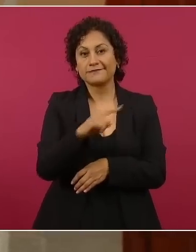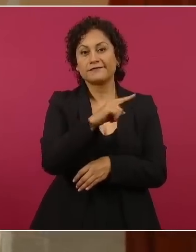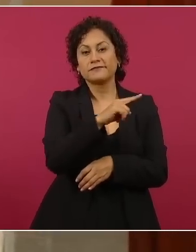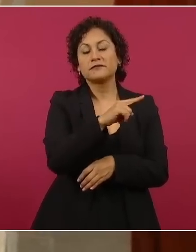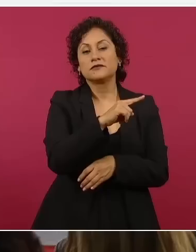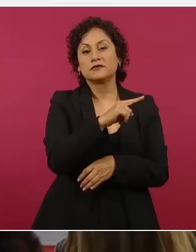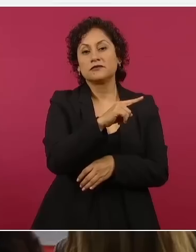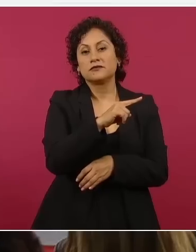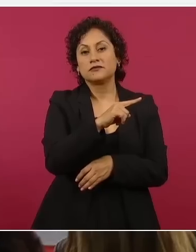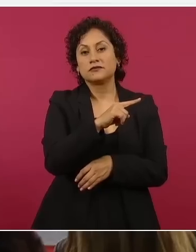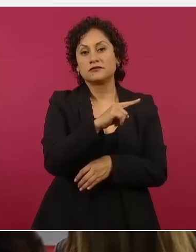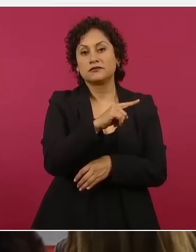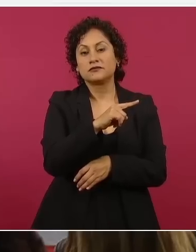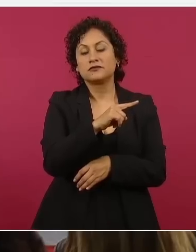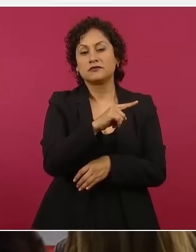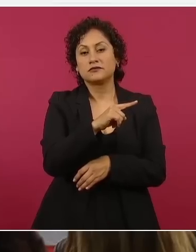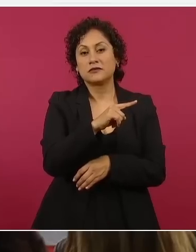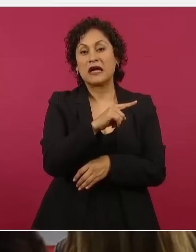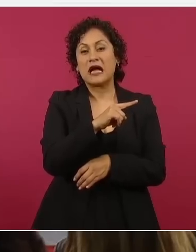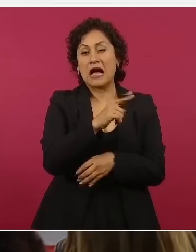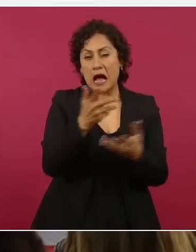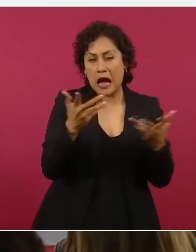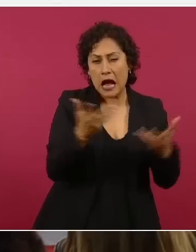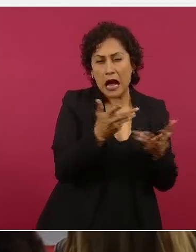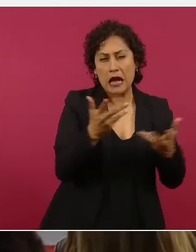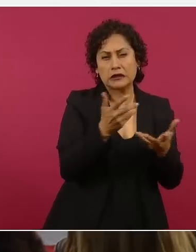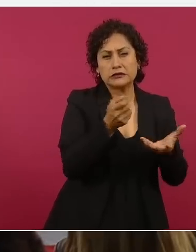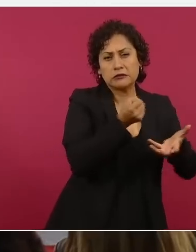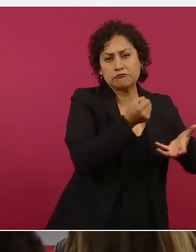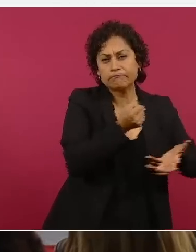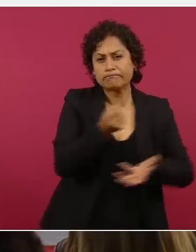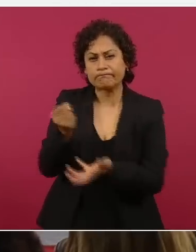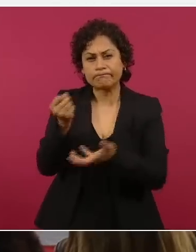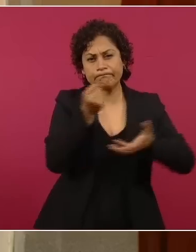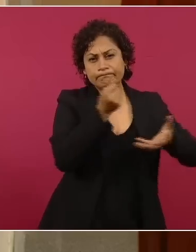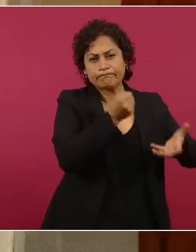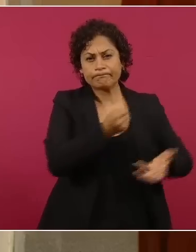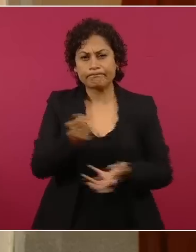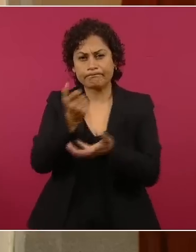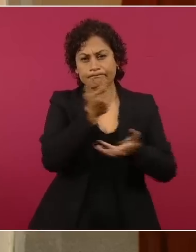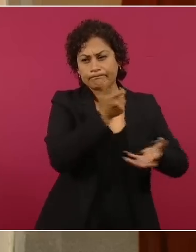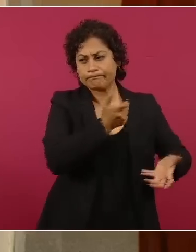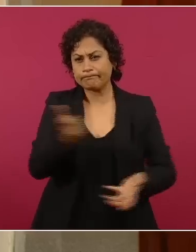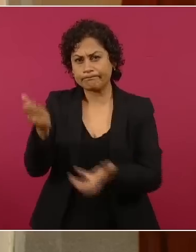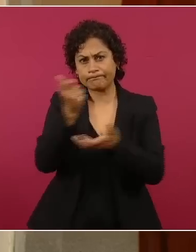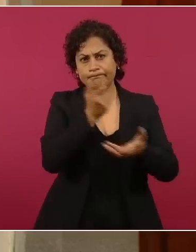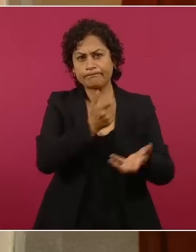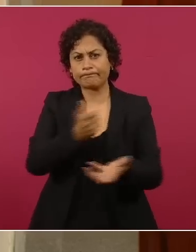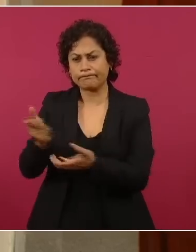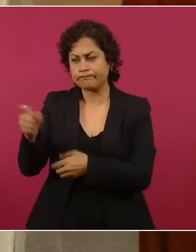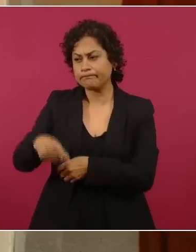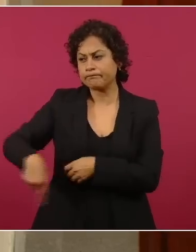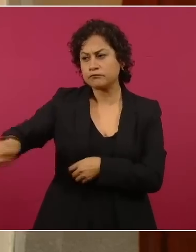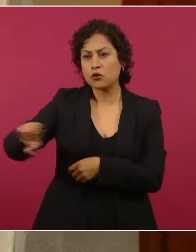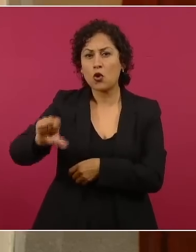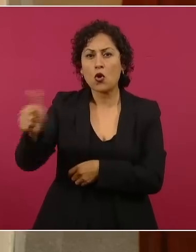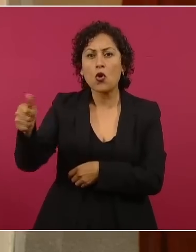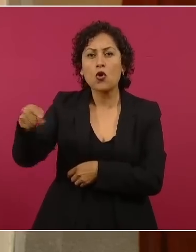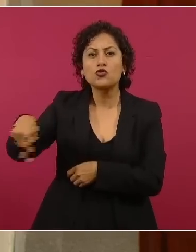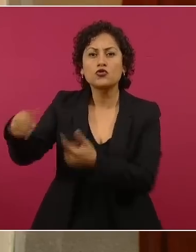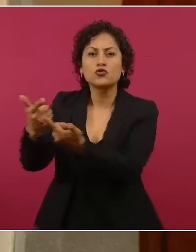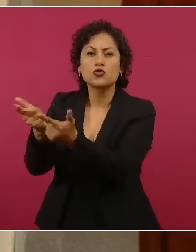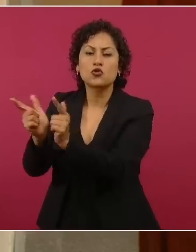a financiar a organizaciones abiertamente opositoras al gobierno legal y legítimo que